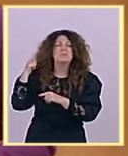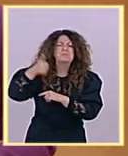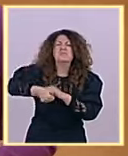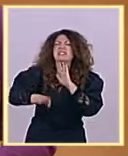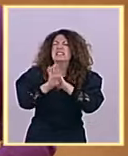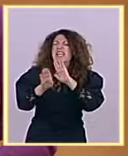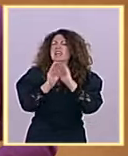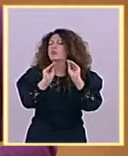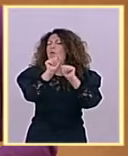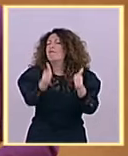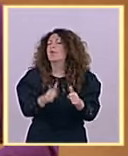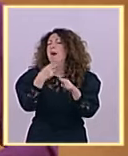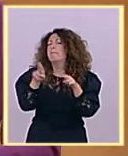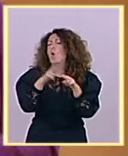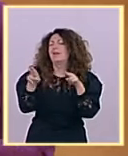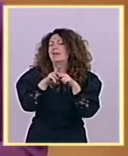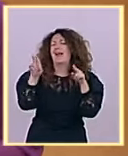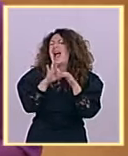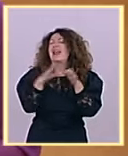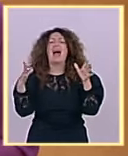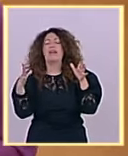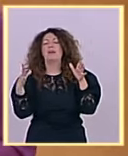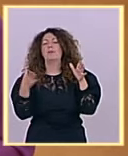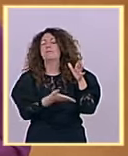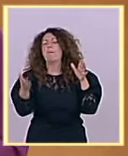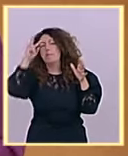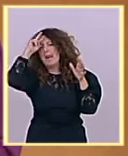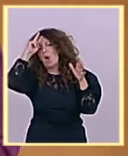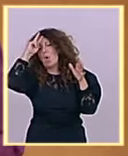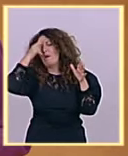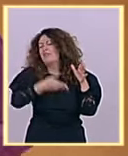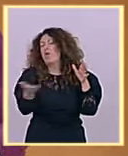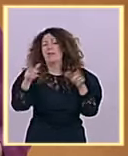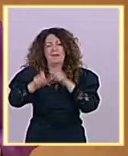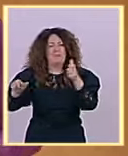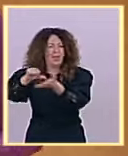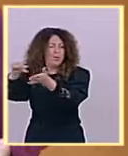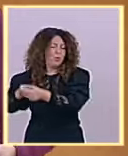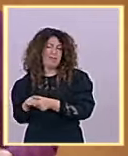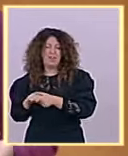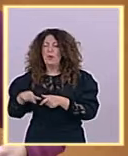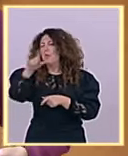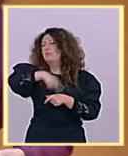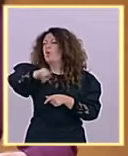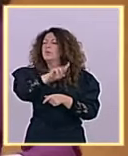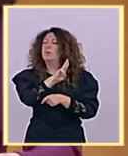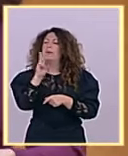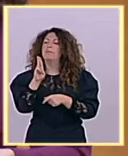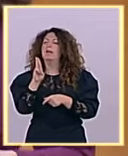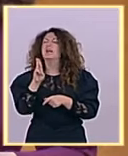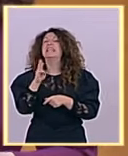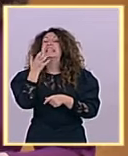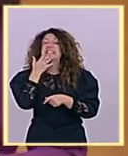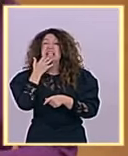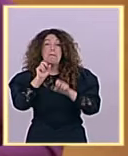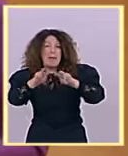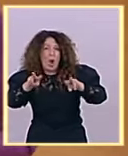del día a día de los ciudadanos y siguen ustedes instalados en el cuanto peor mejor pero no se preocupen porque este gobierno